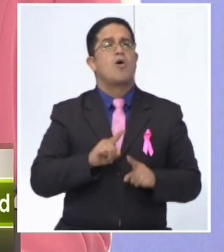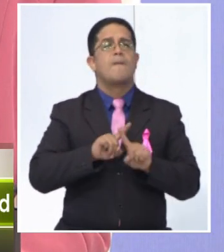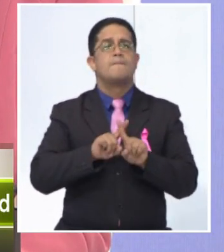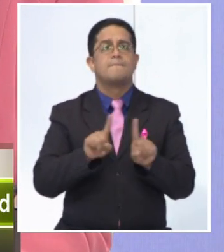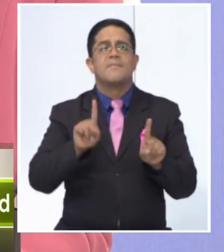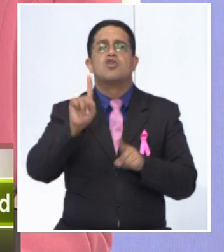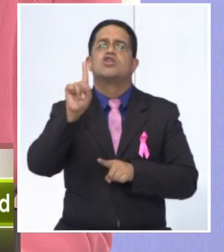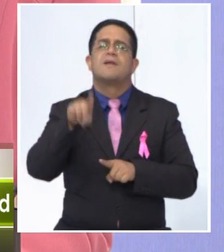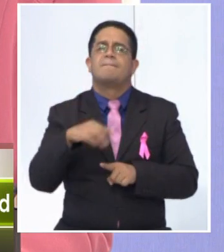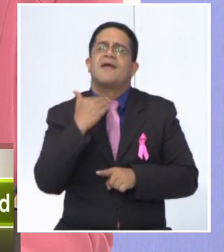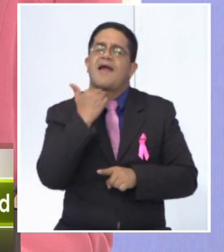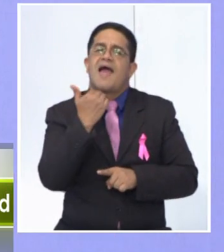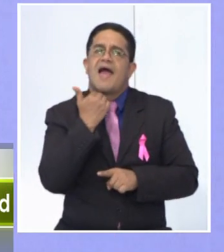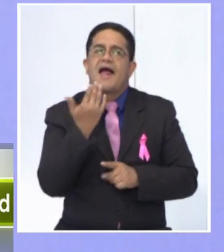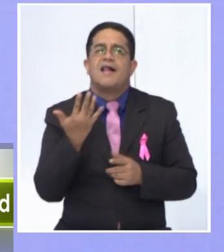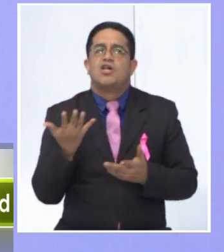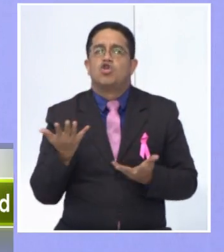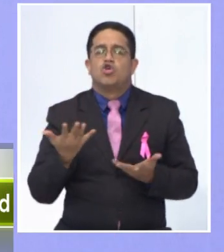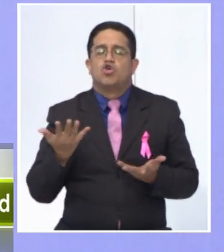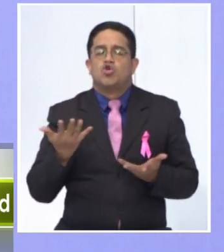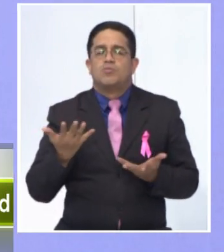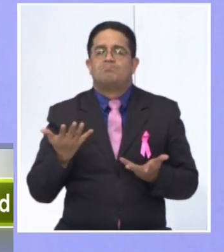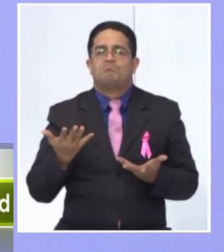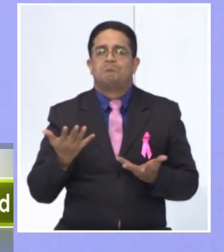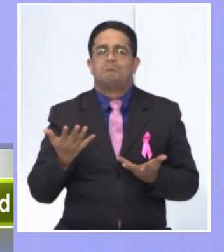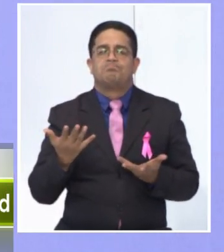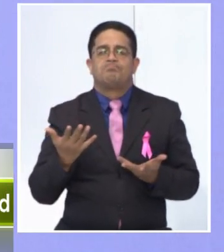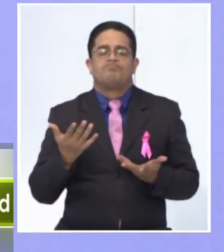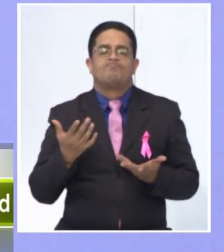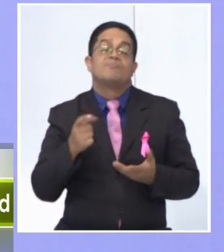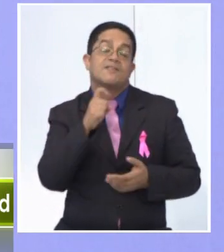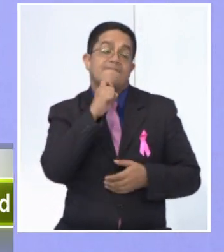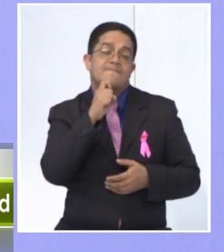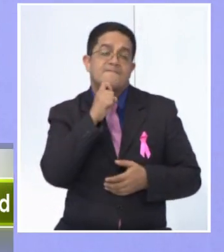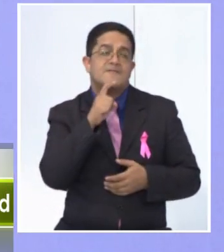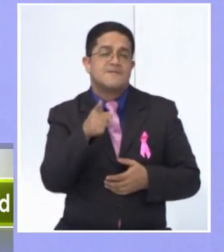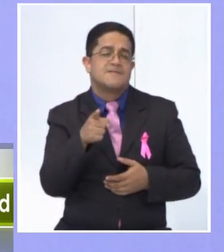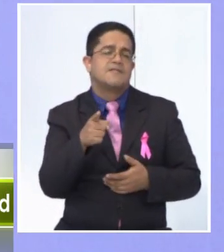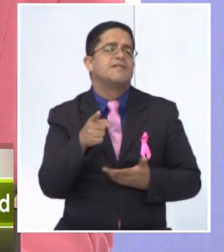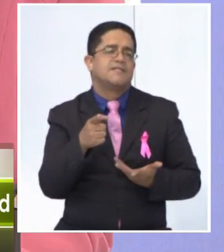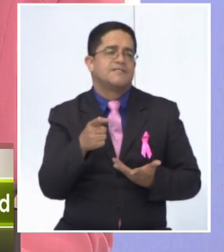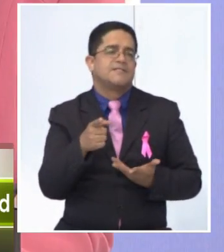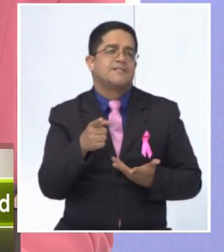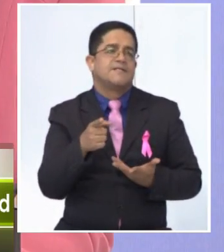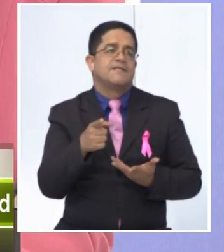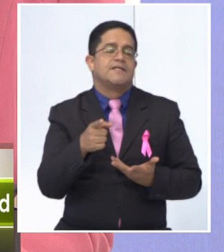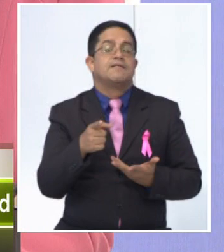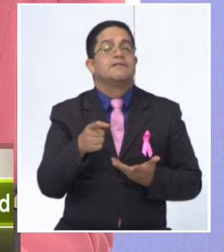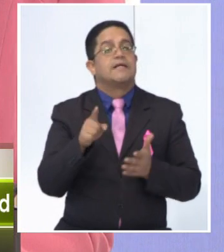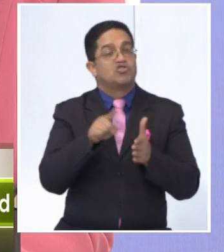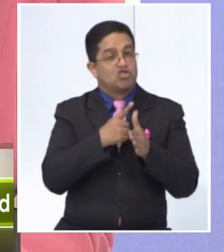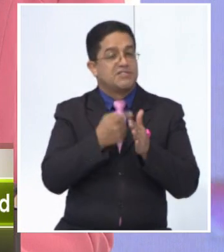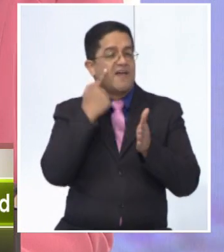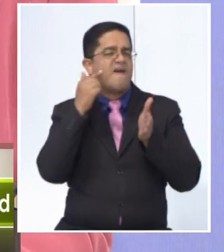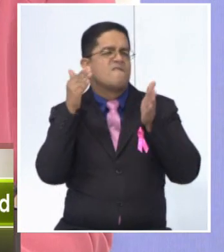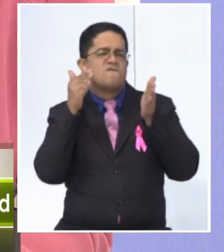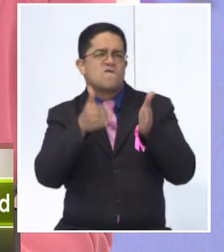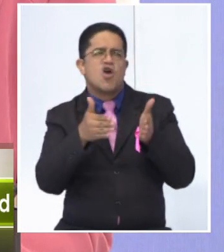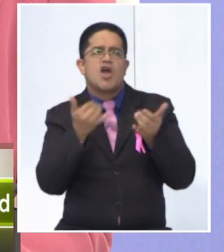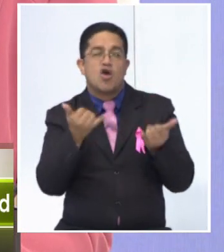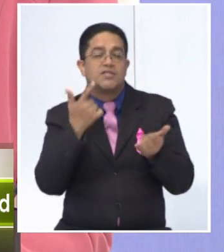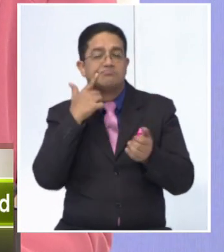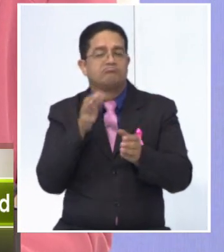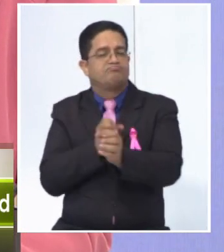tener algo que no es tuyo también no debe ser nada fácil, eso hay que entenderlo. Entonces, el enfoque de hoy es como que también ser más